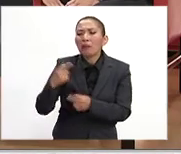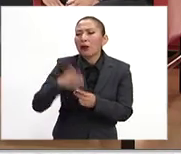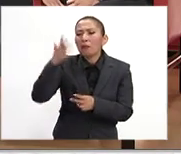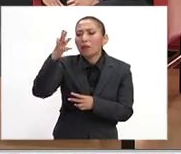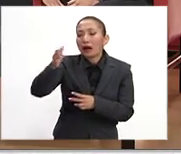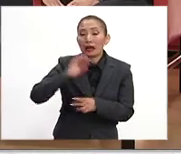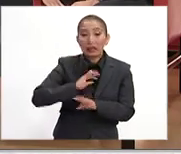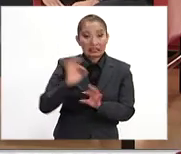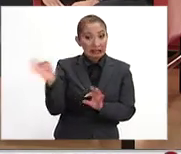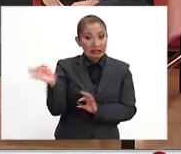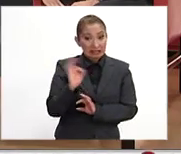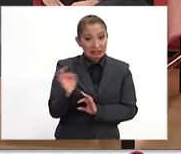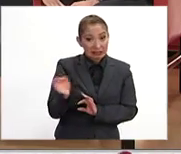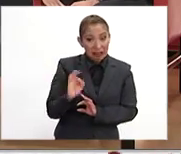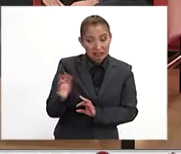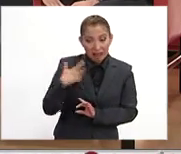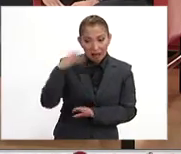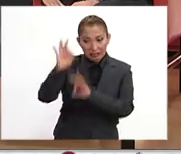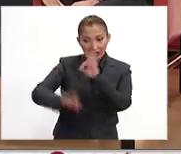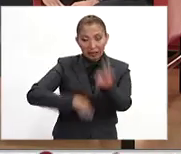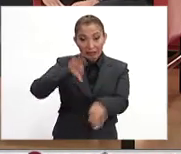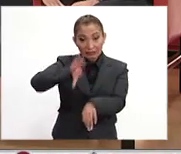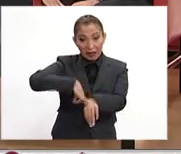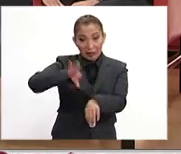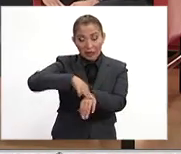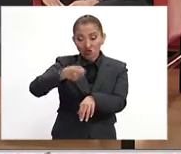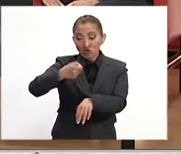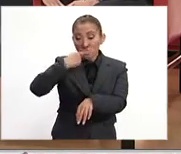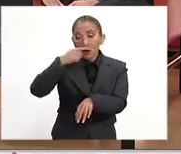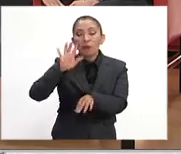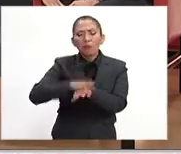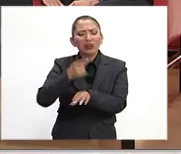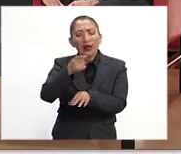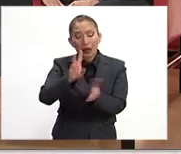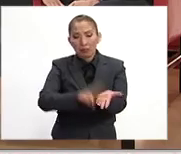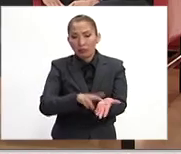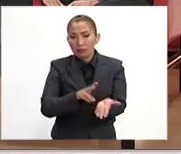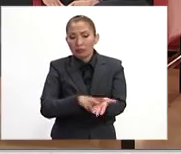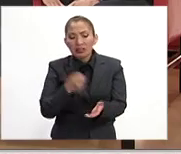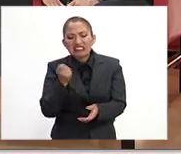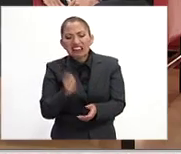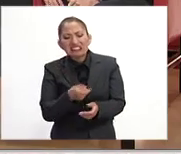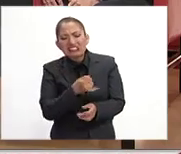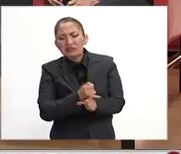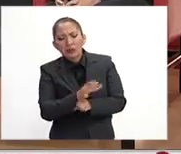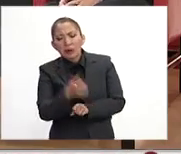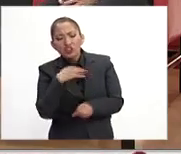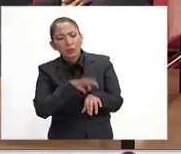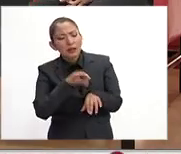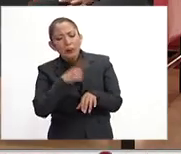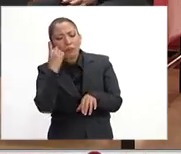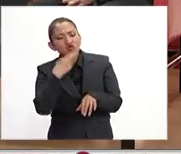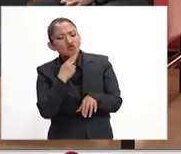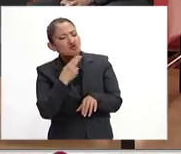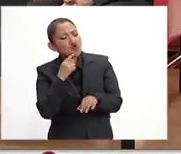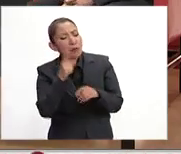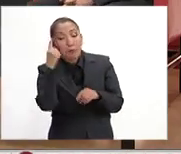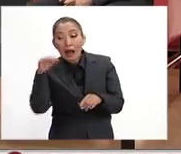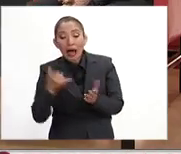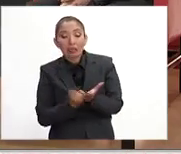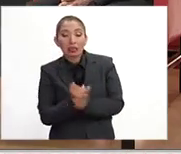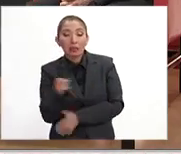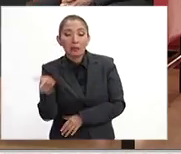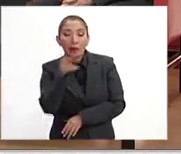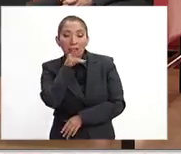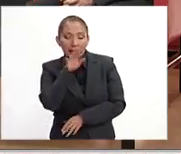llegara a contemplar el tratamiento farmacológico, informarse de acuerdo a lo que le diga el médico para poder tomar una decisión.